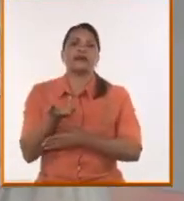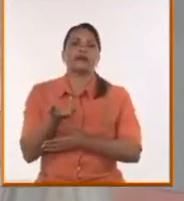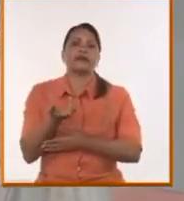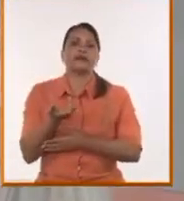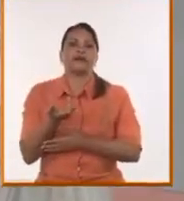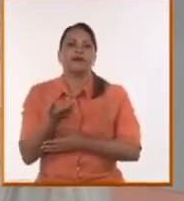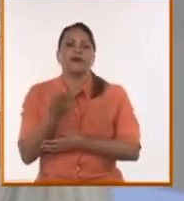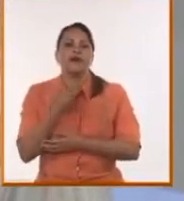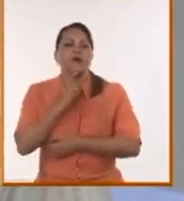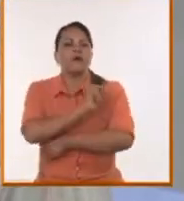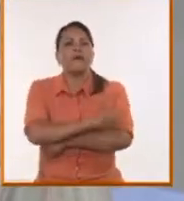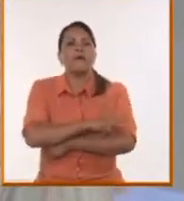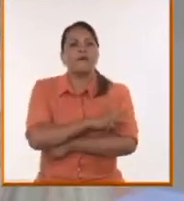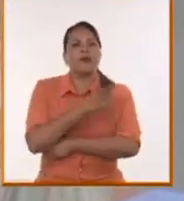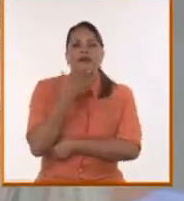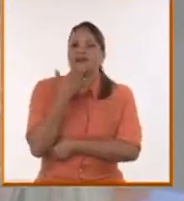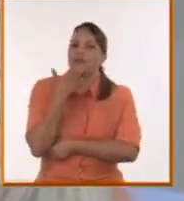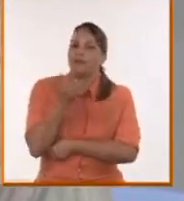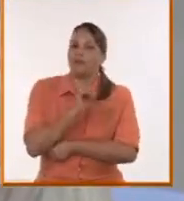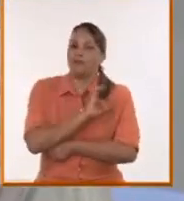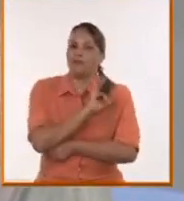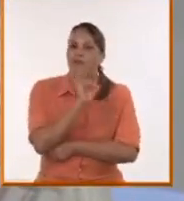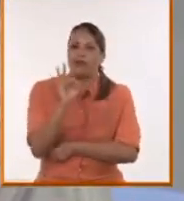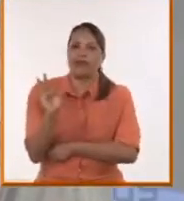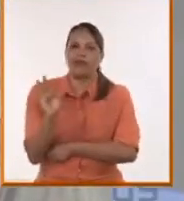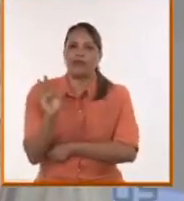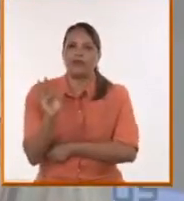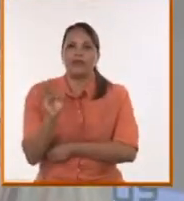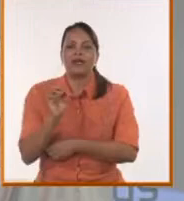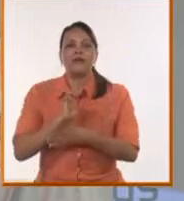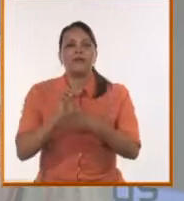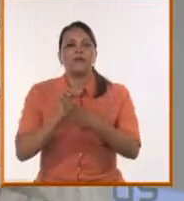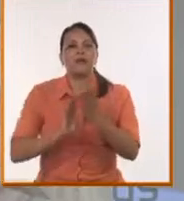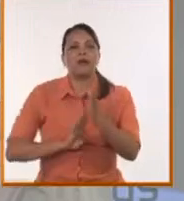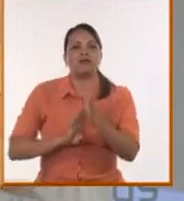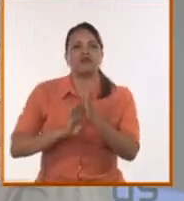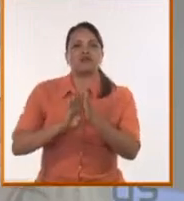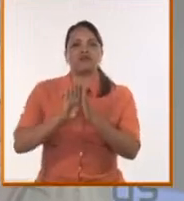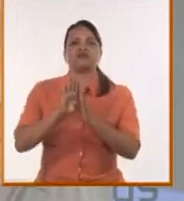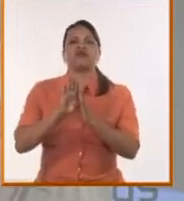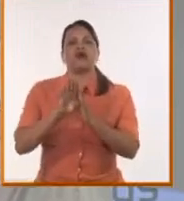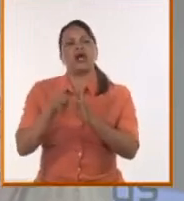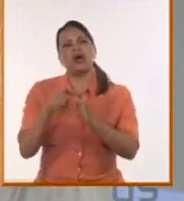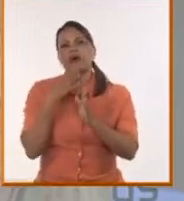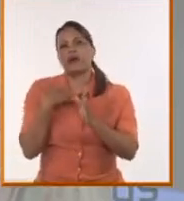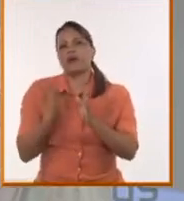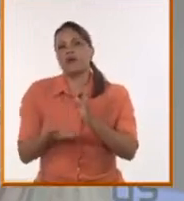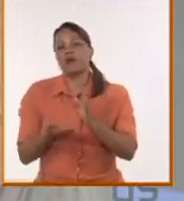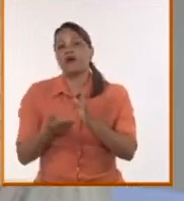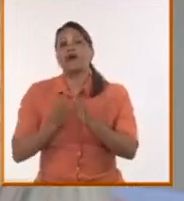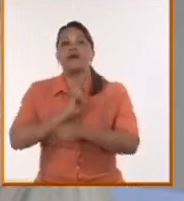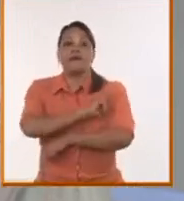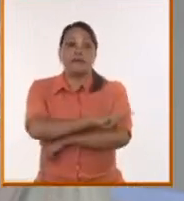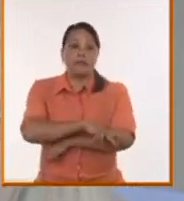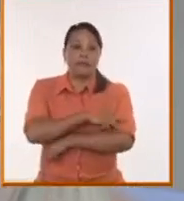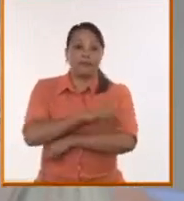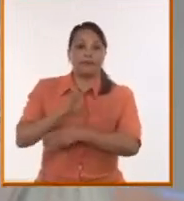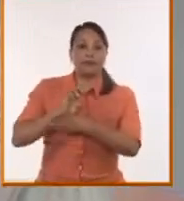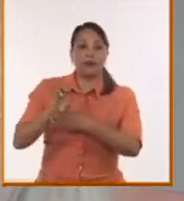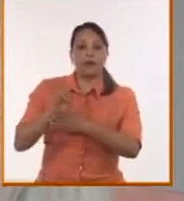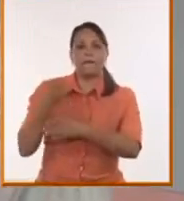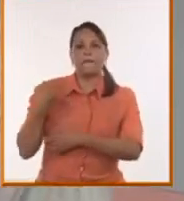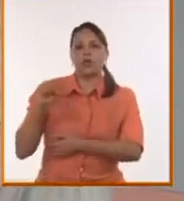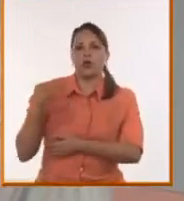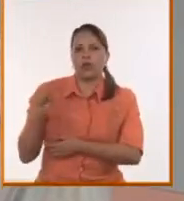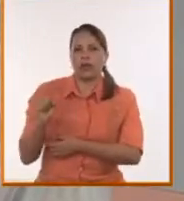el jaguar de América, es decir, un país en crecimiento. Y resulta que hoy somos un país con una violencia